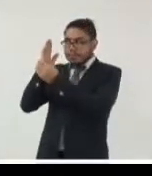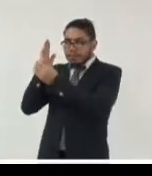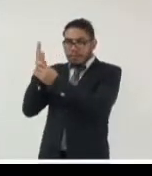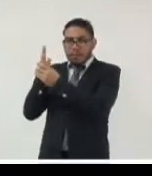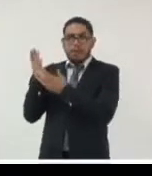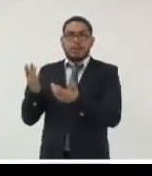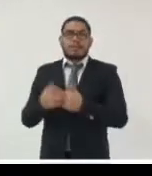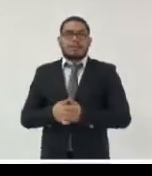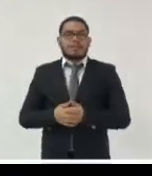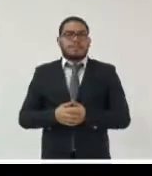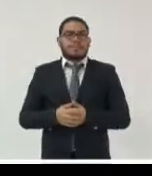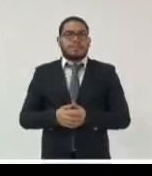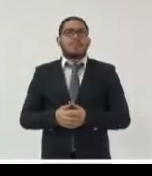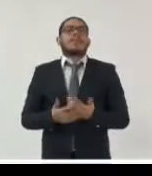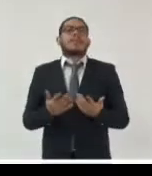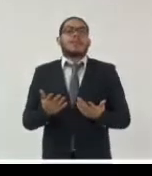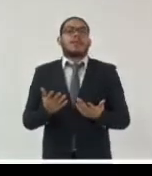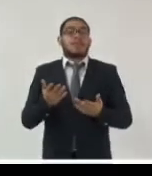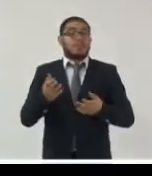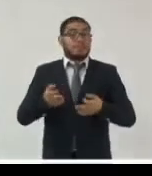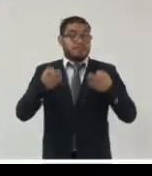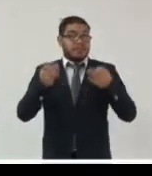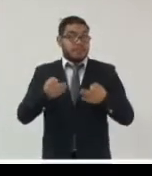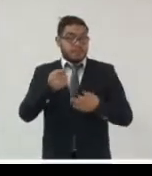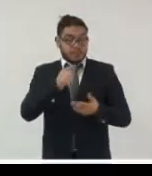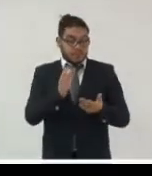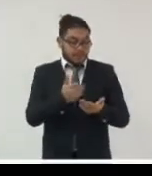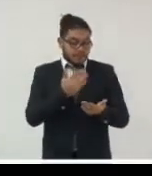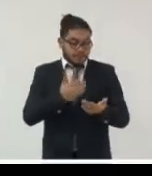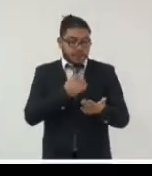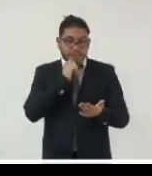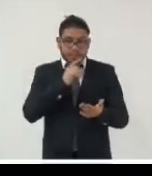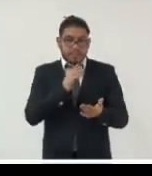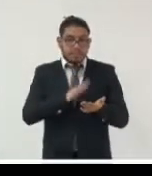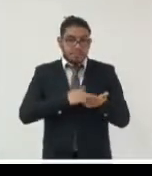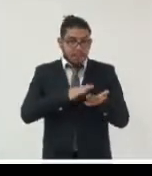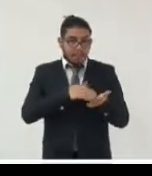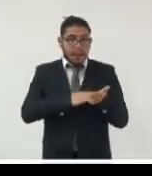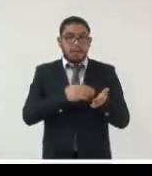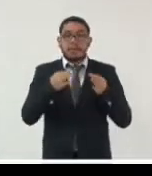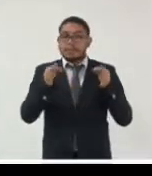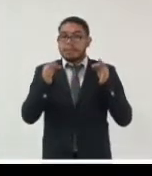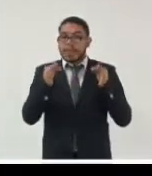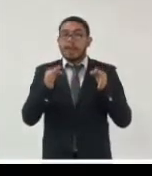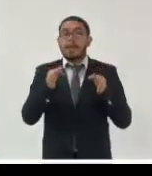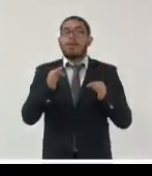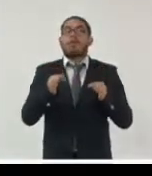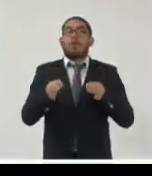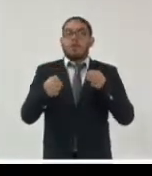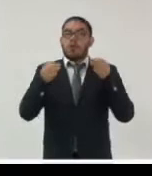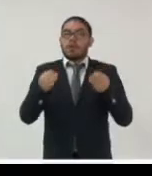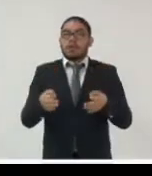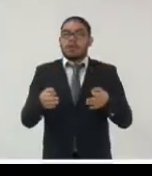documentos originales o representantes las digitalizaciones